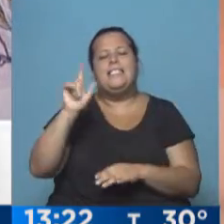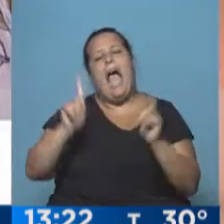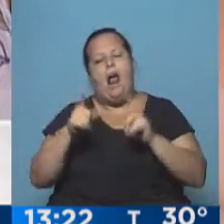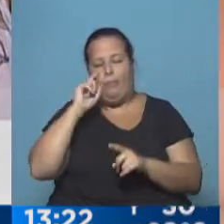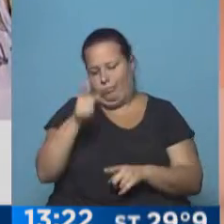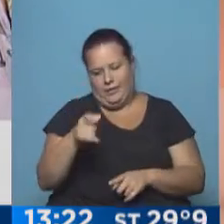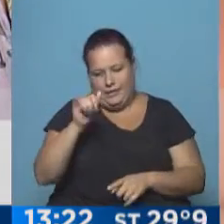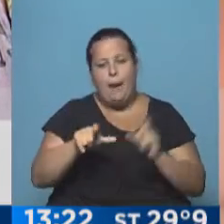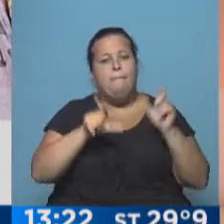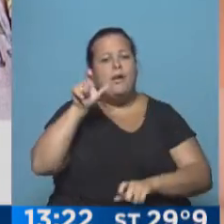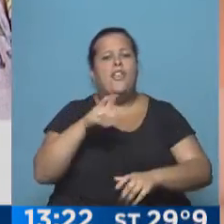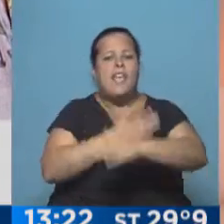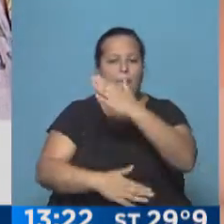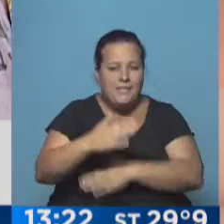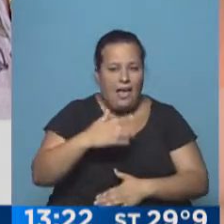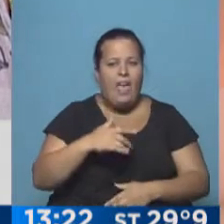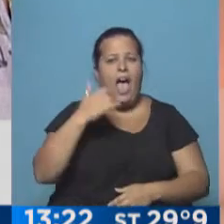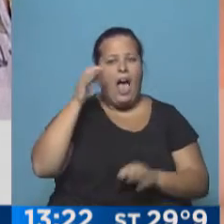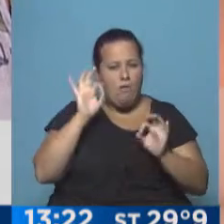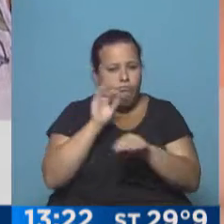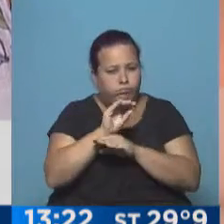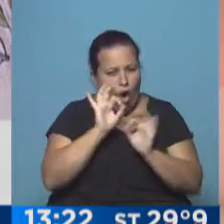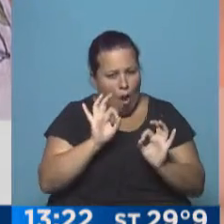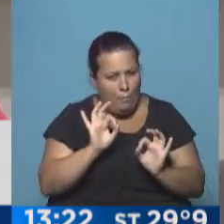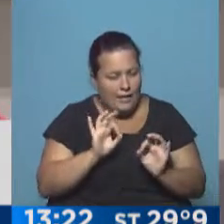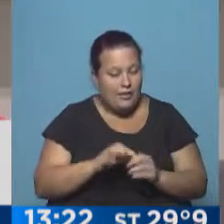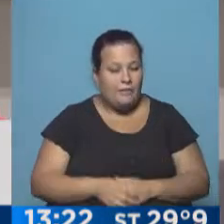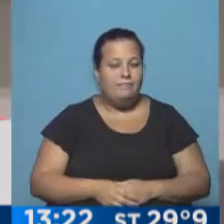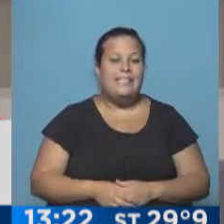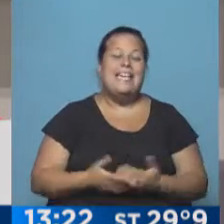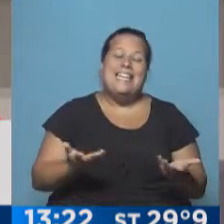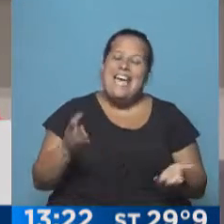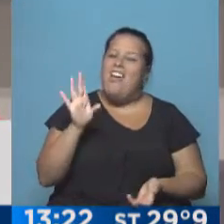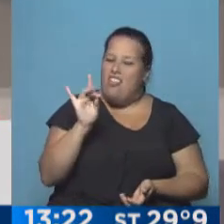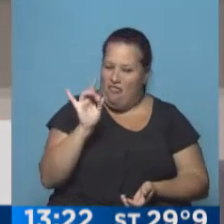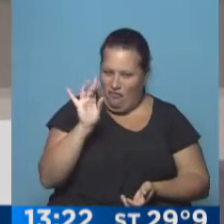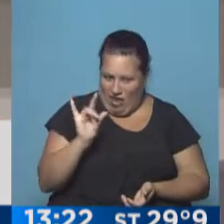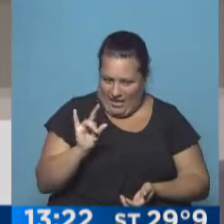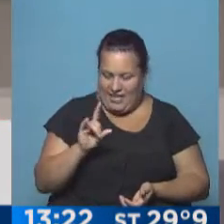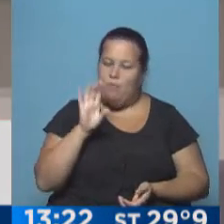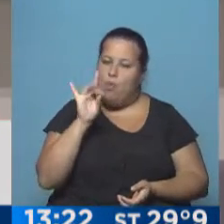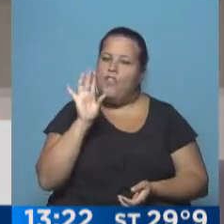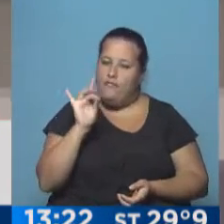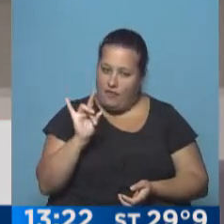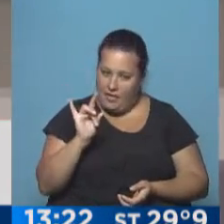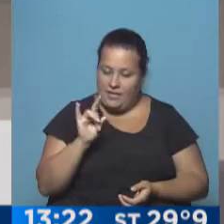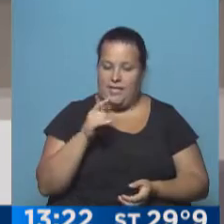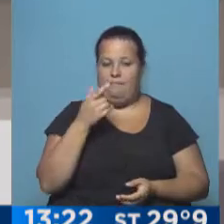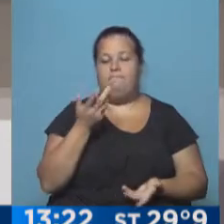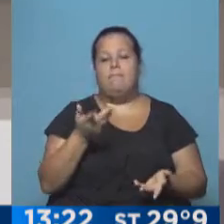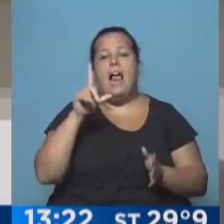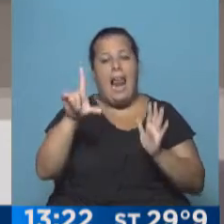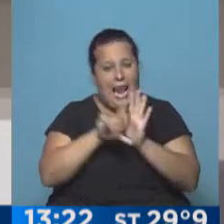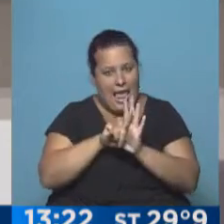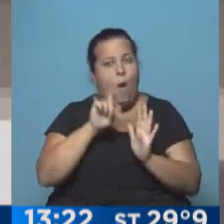las obras sociales, las personas con discapacidad están cubiertas? Cuesta mucho, cuesta mucho que cubra. En realidad la